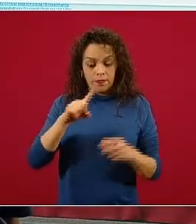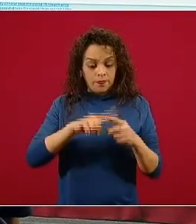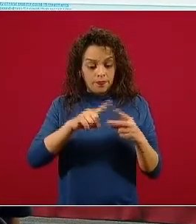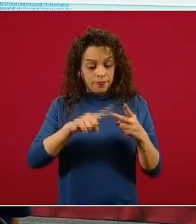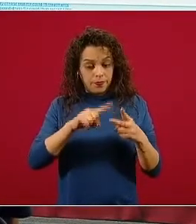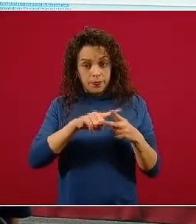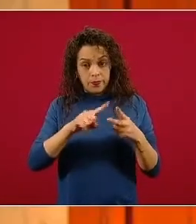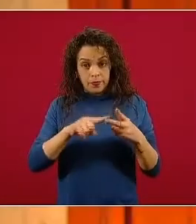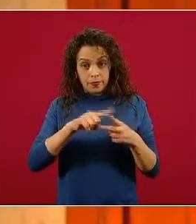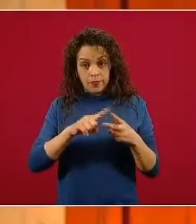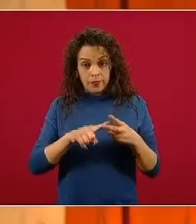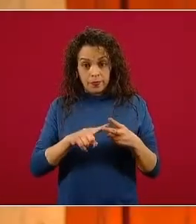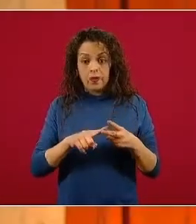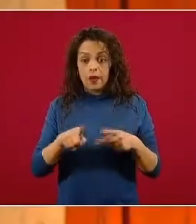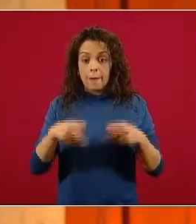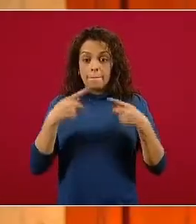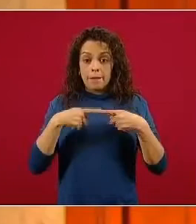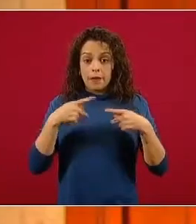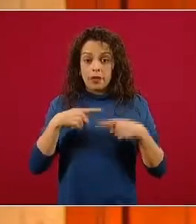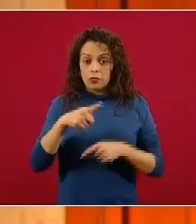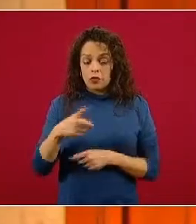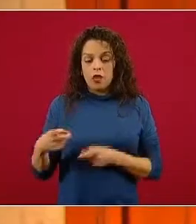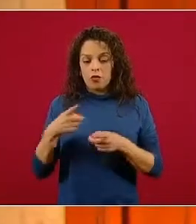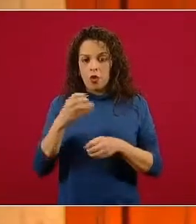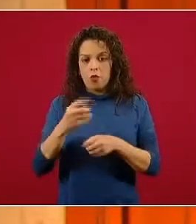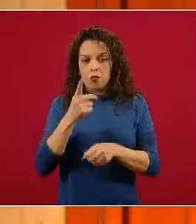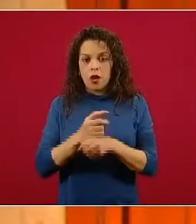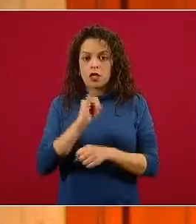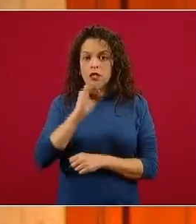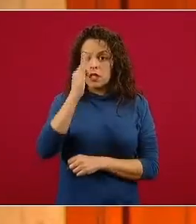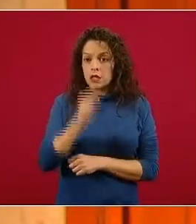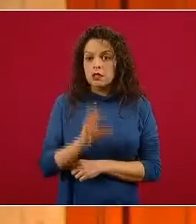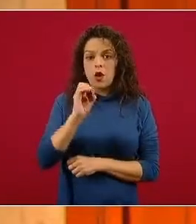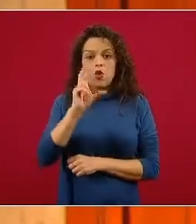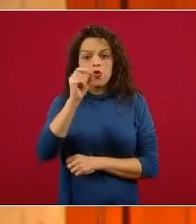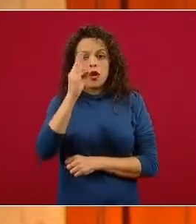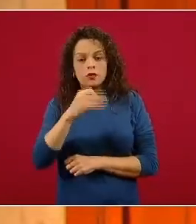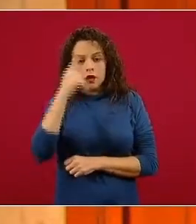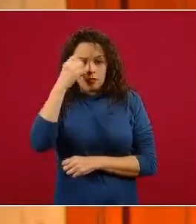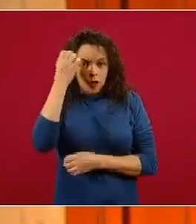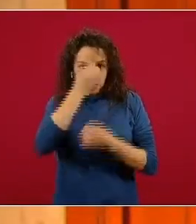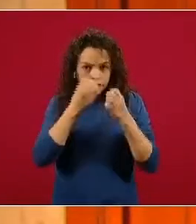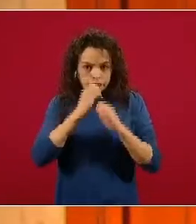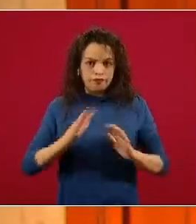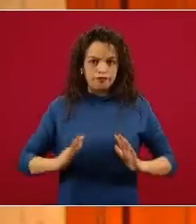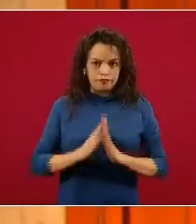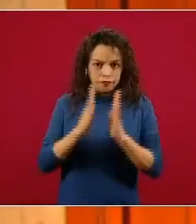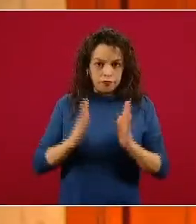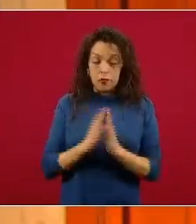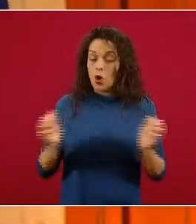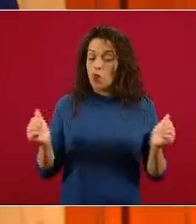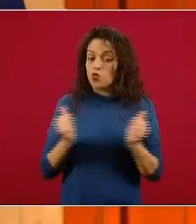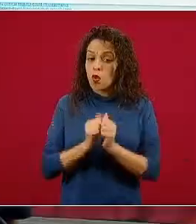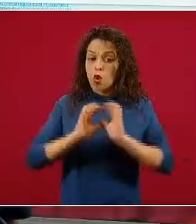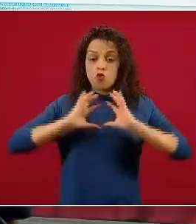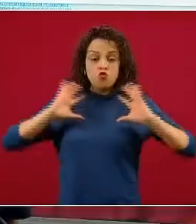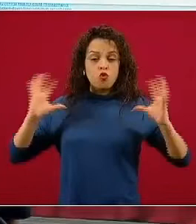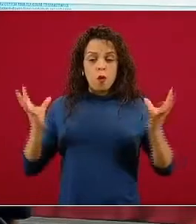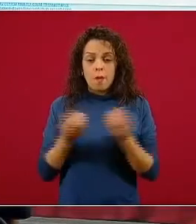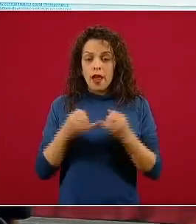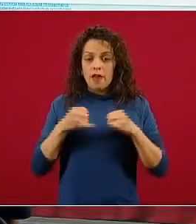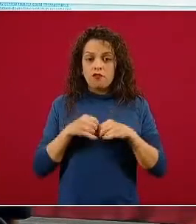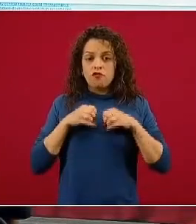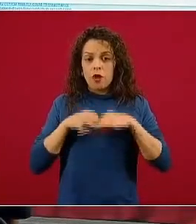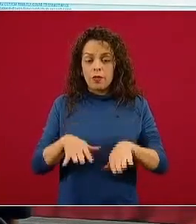a que las personas eligieran o no participar en el estudio, teniendo información completa sobre las implicaciones